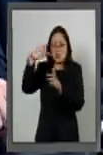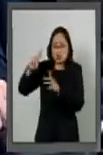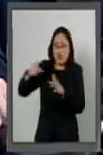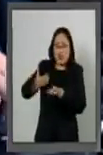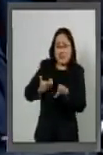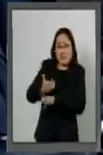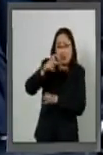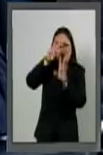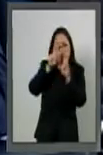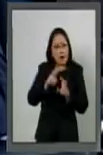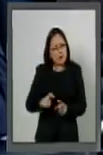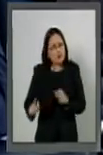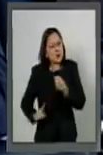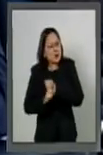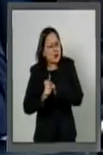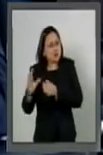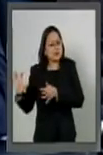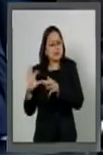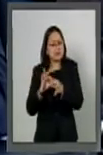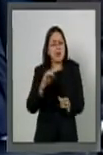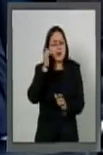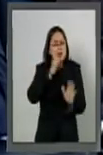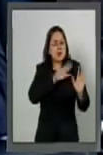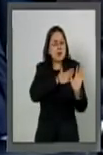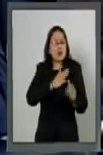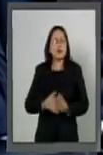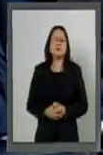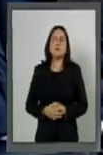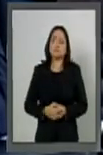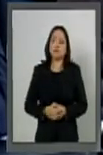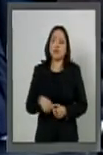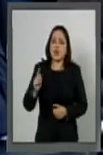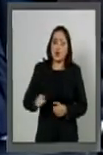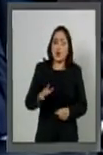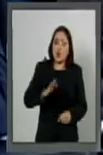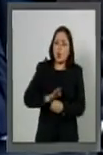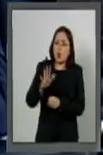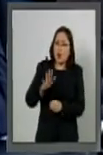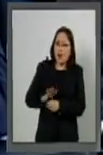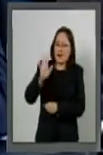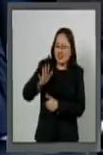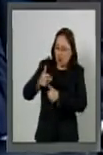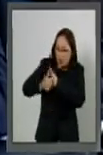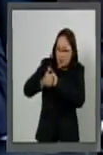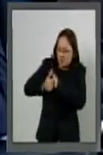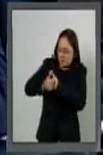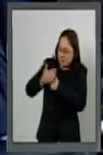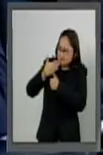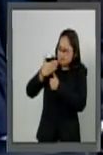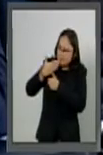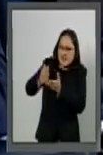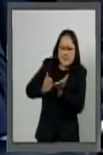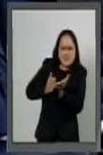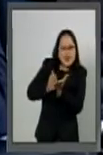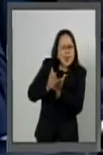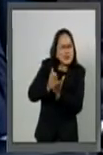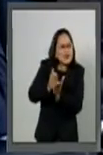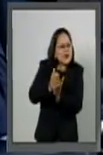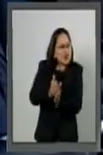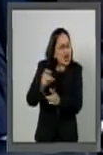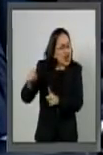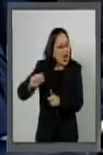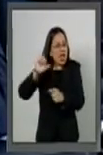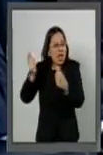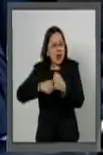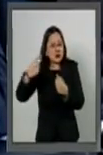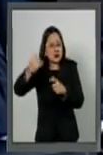y de este país. Fue un adversario político leal, nunca traicionó su ideología,